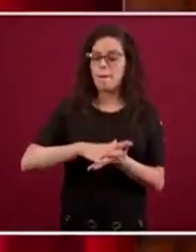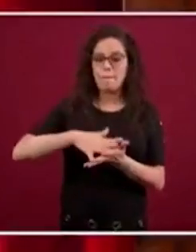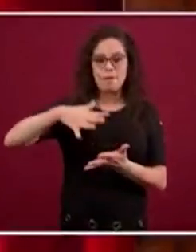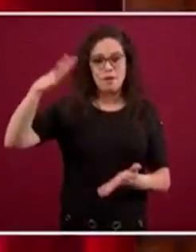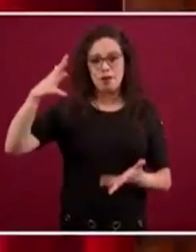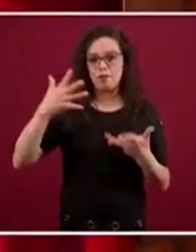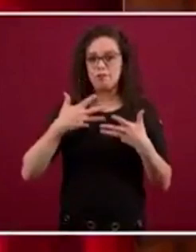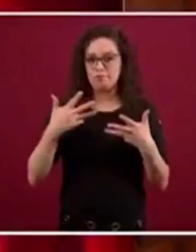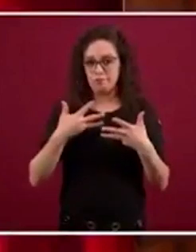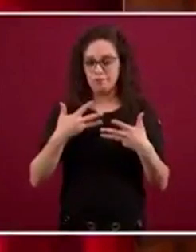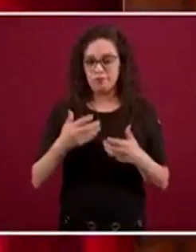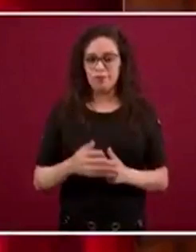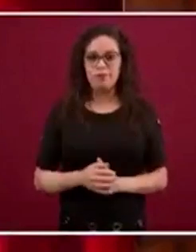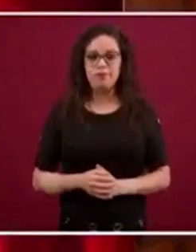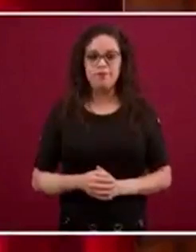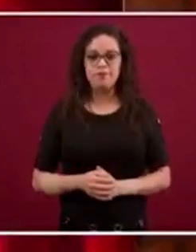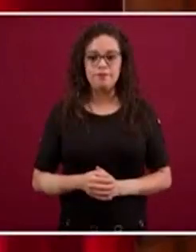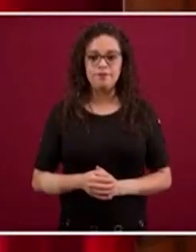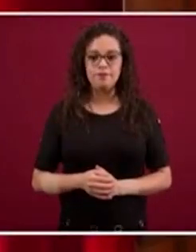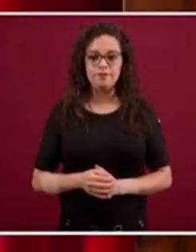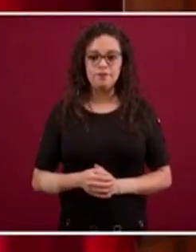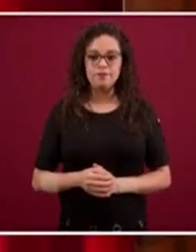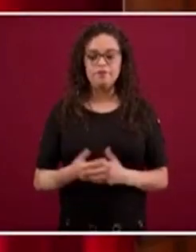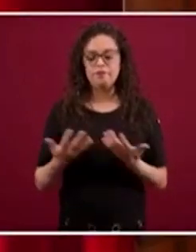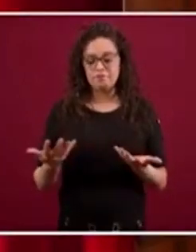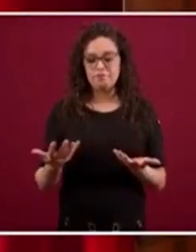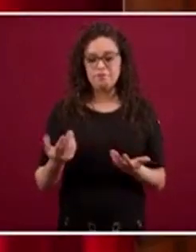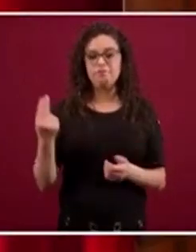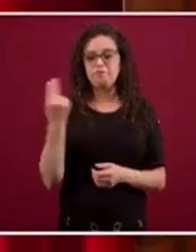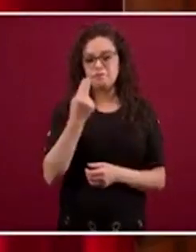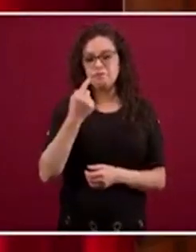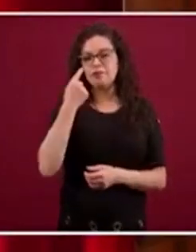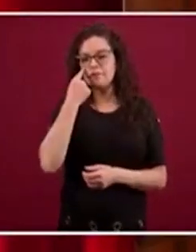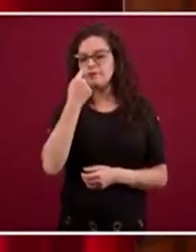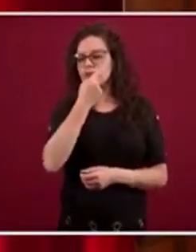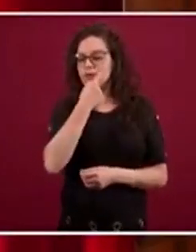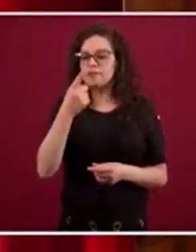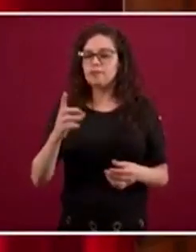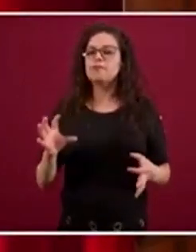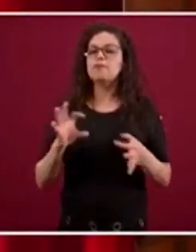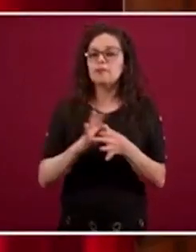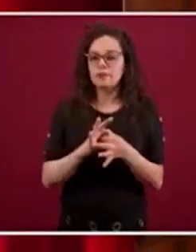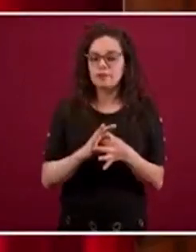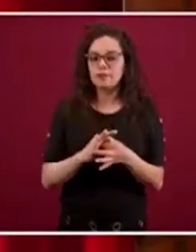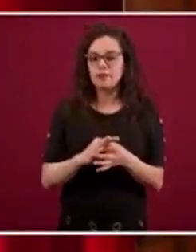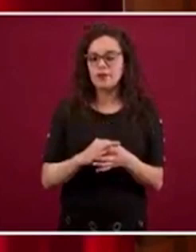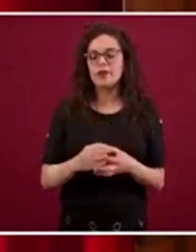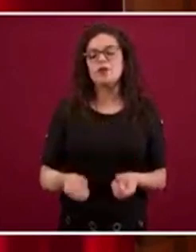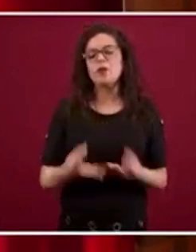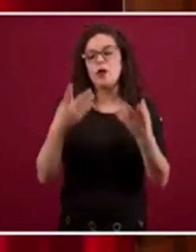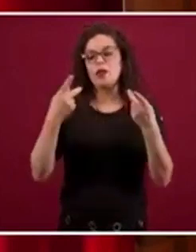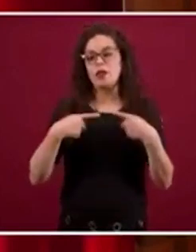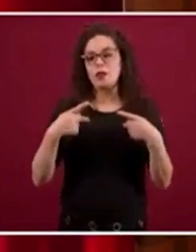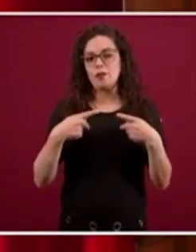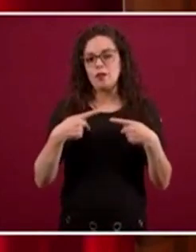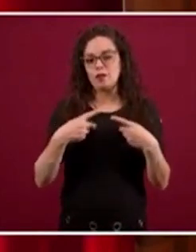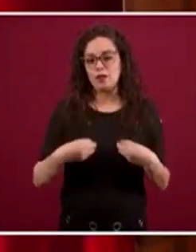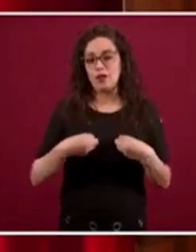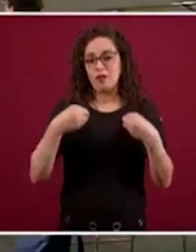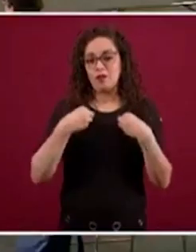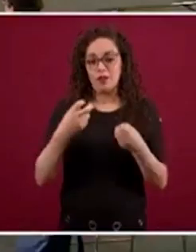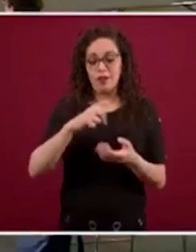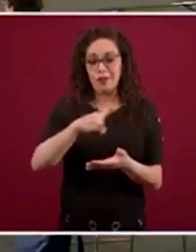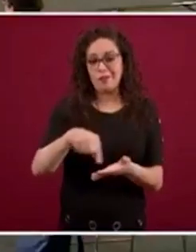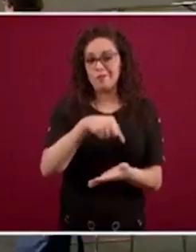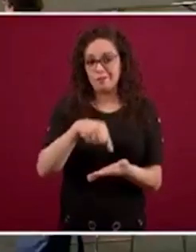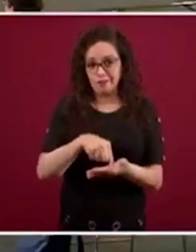también tenemos que verlo desde el punto de vista de la perspectiva que responde a la concentración poblacional que hay en estos lugares,